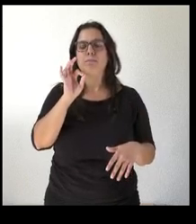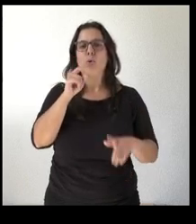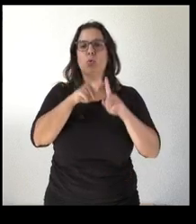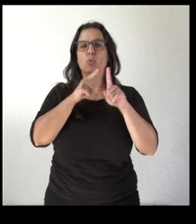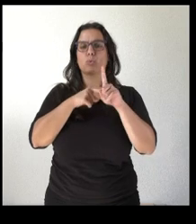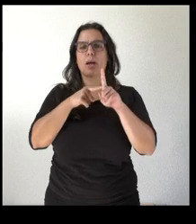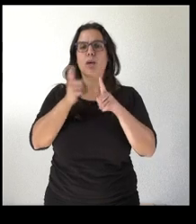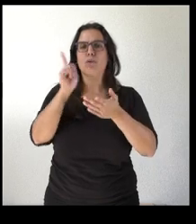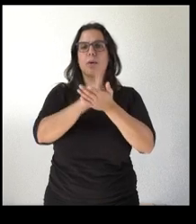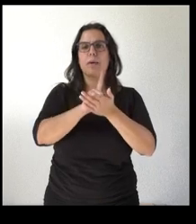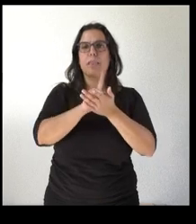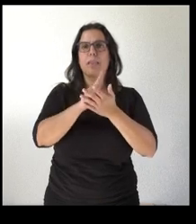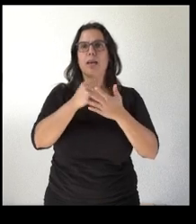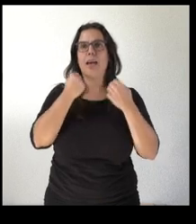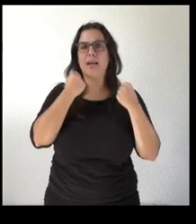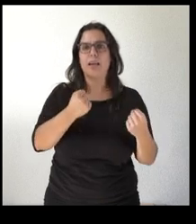Castilla y León ¿hay ideología?